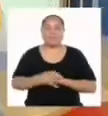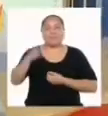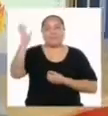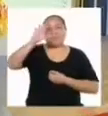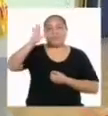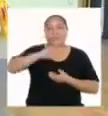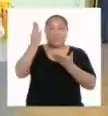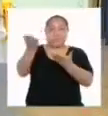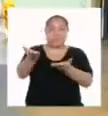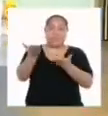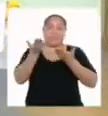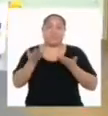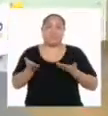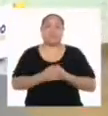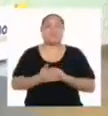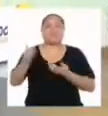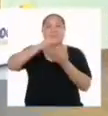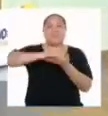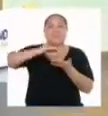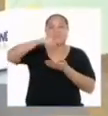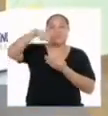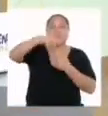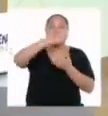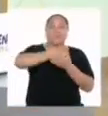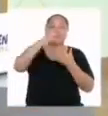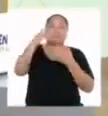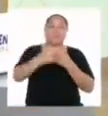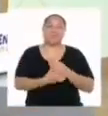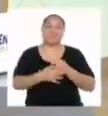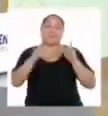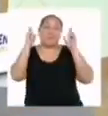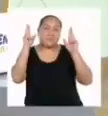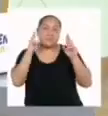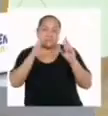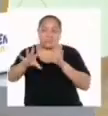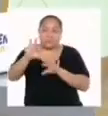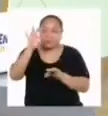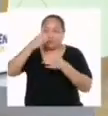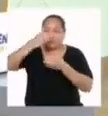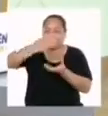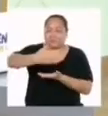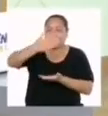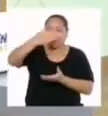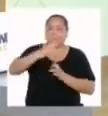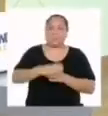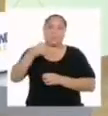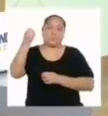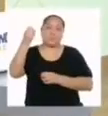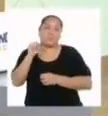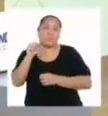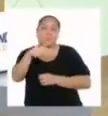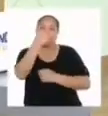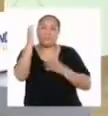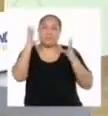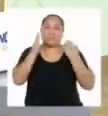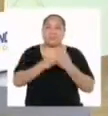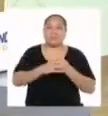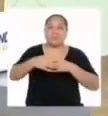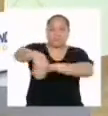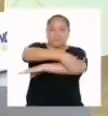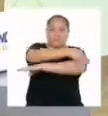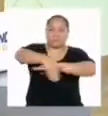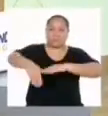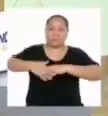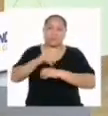Hola, bienvenidas y bienvenidos de nuevo al programa. Espero que hayan encontrado una caja de leche o algo similar y sus